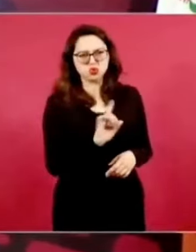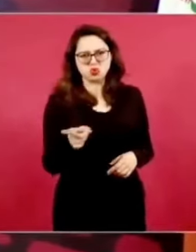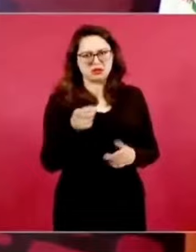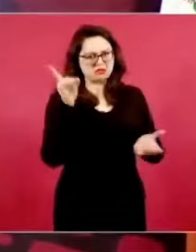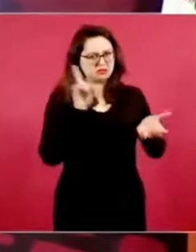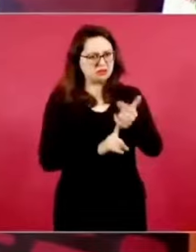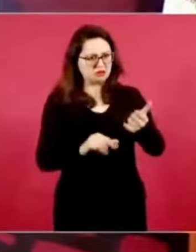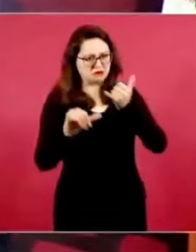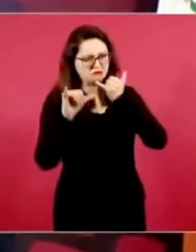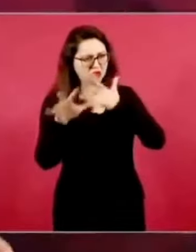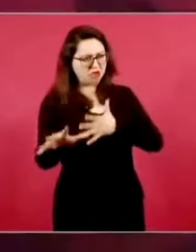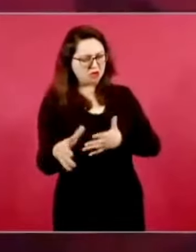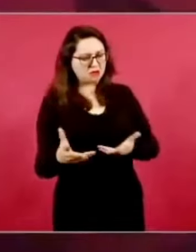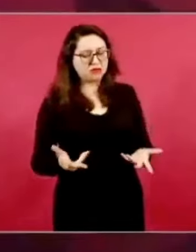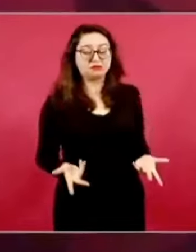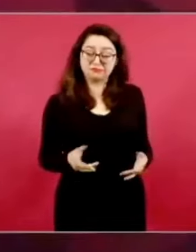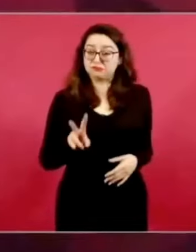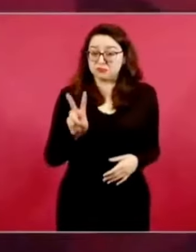¿Saben qué querían hacer?